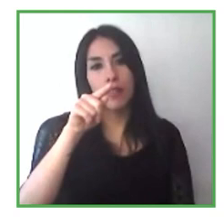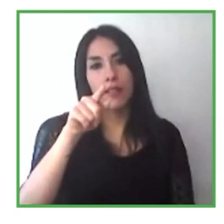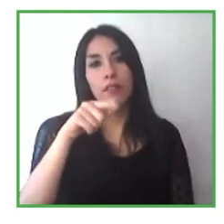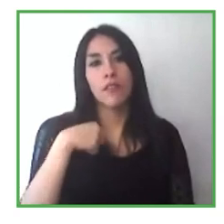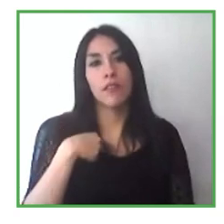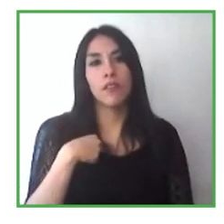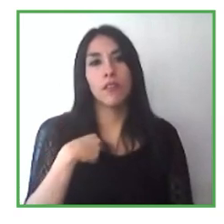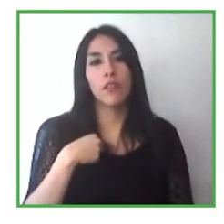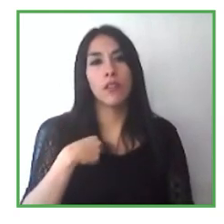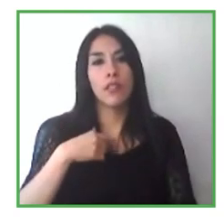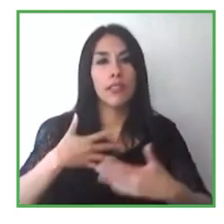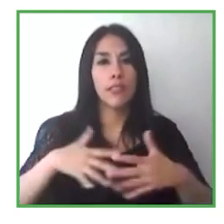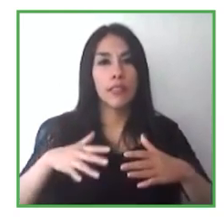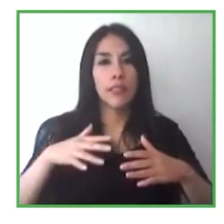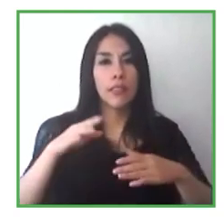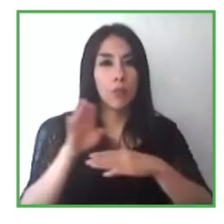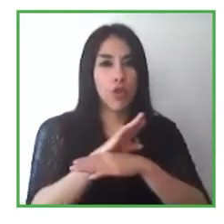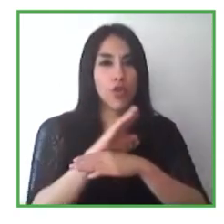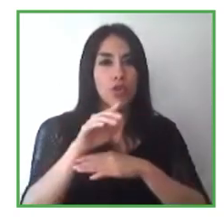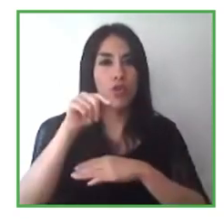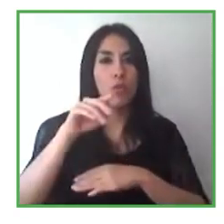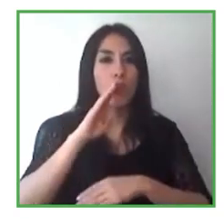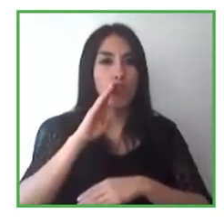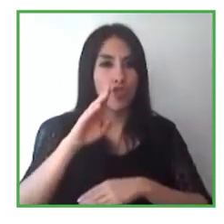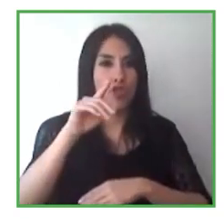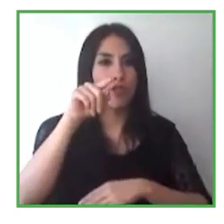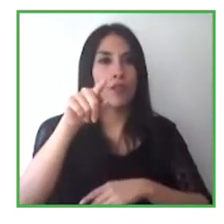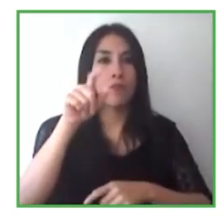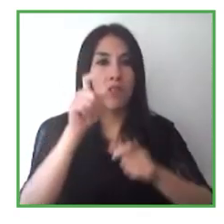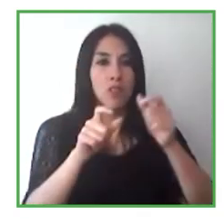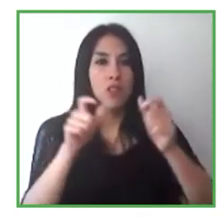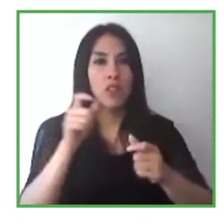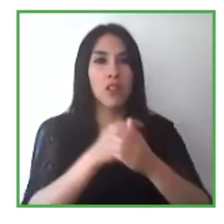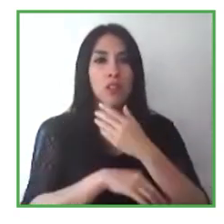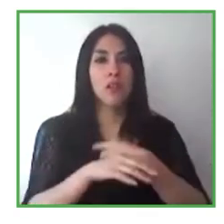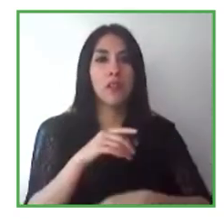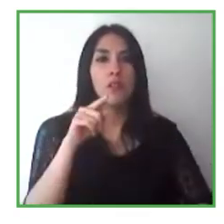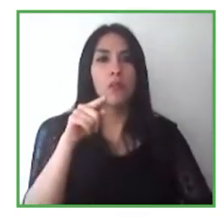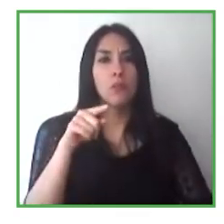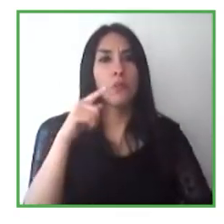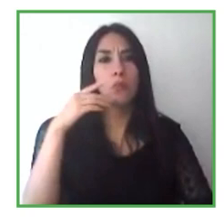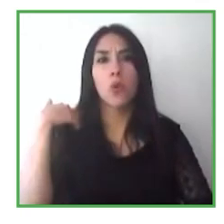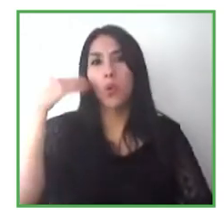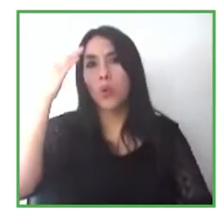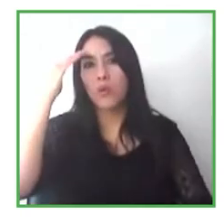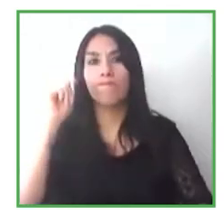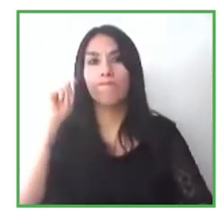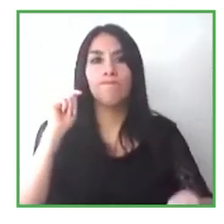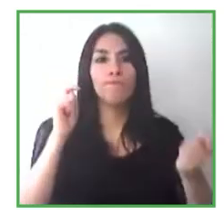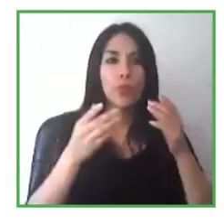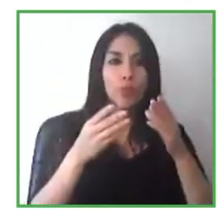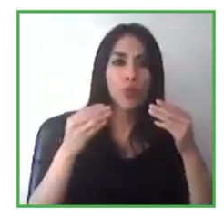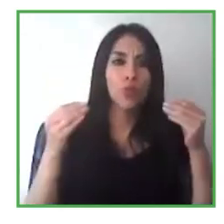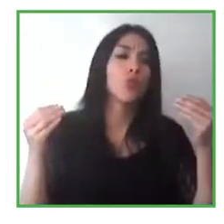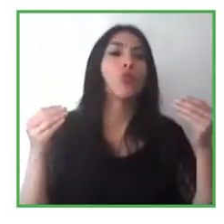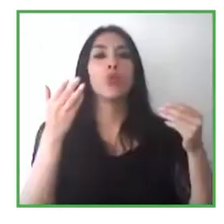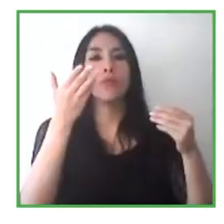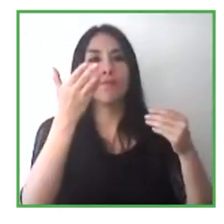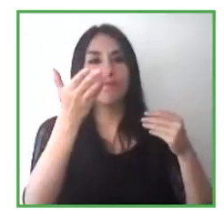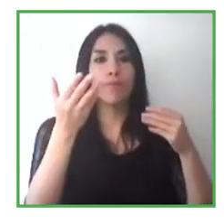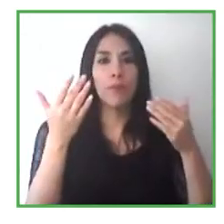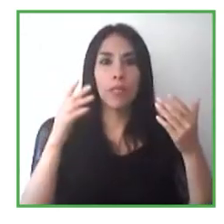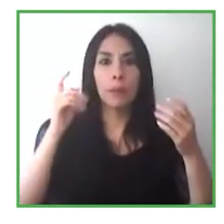discapacidades, etcétera. ¿Cómo ha cambiado esto en cuanto a la demanda para el talento y en cuanto, y es lo que han tenido que ser distinto respecto